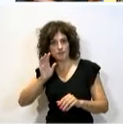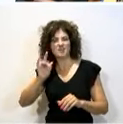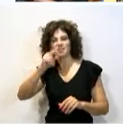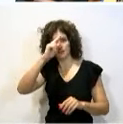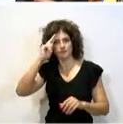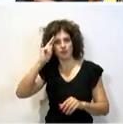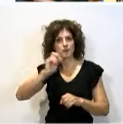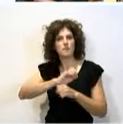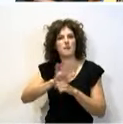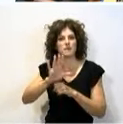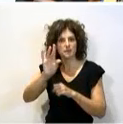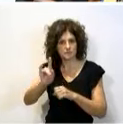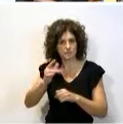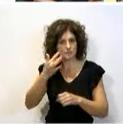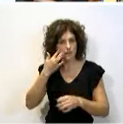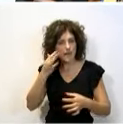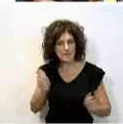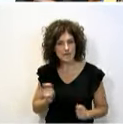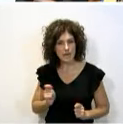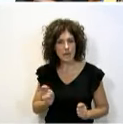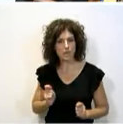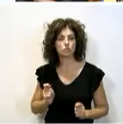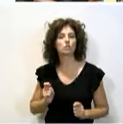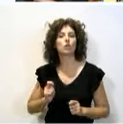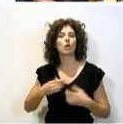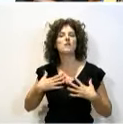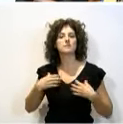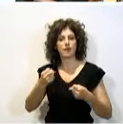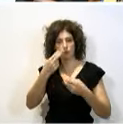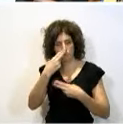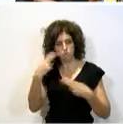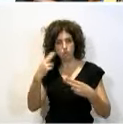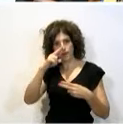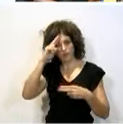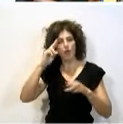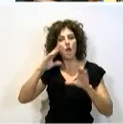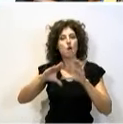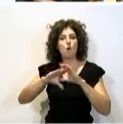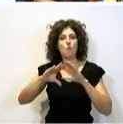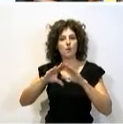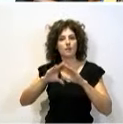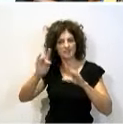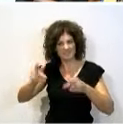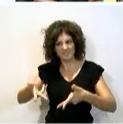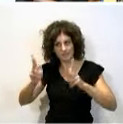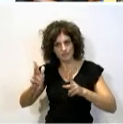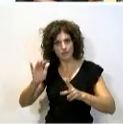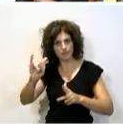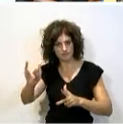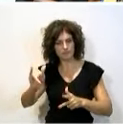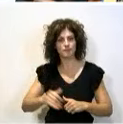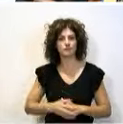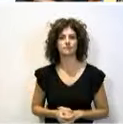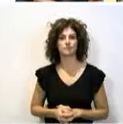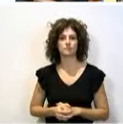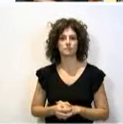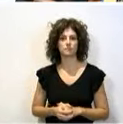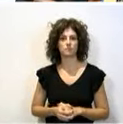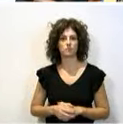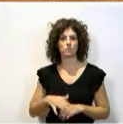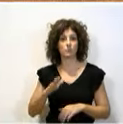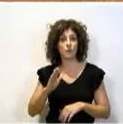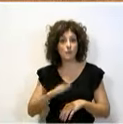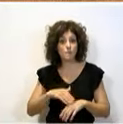para poner en ríos con la salud pública de la población de la Comunidad de Madrid, para eso sí hay libertad, para poder